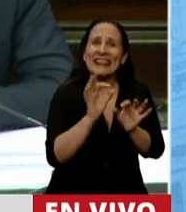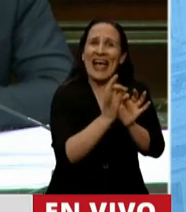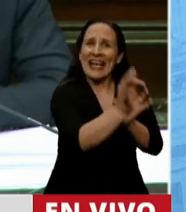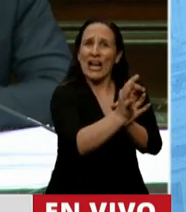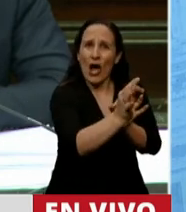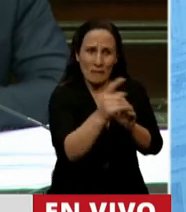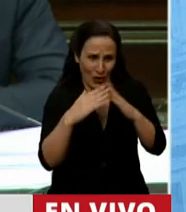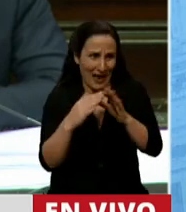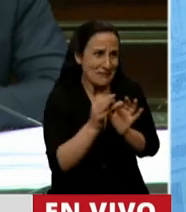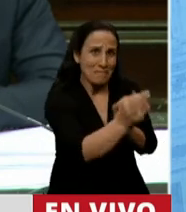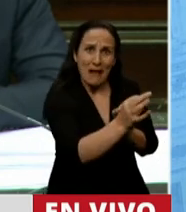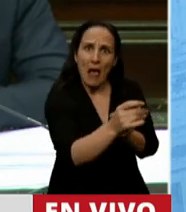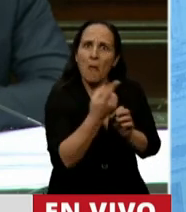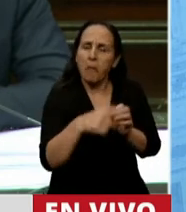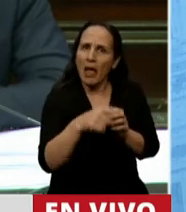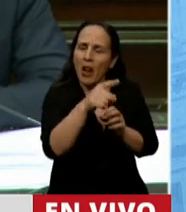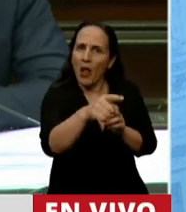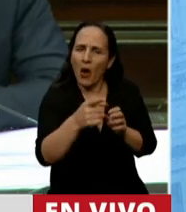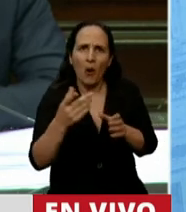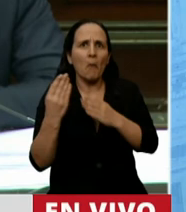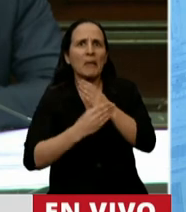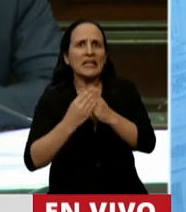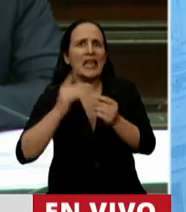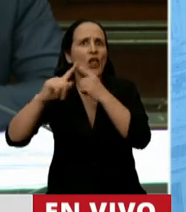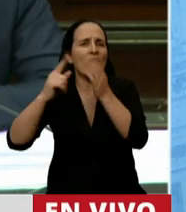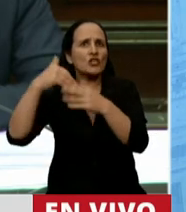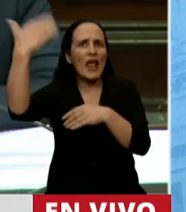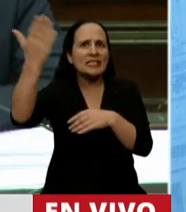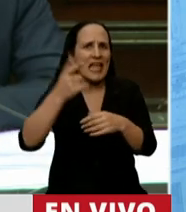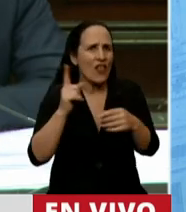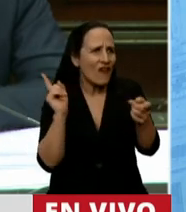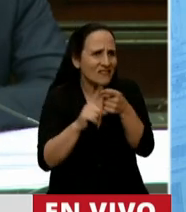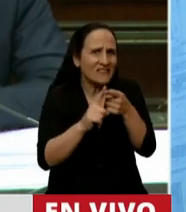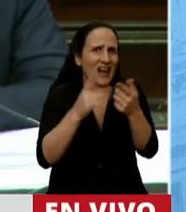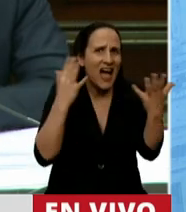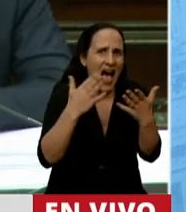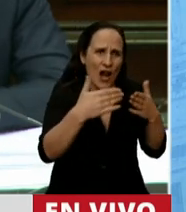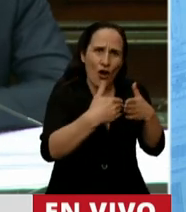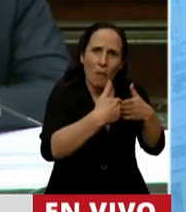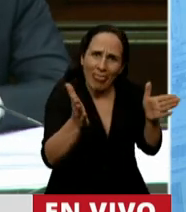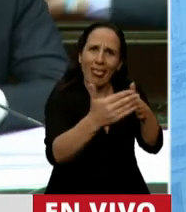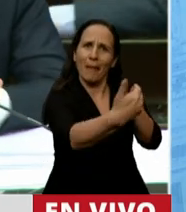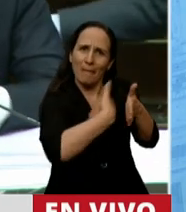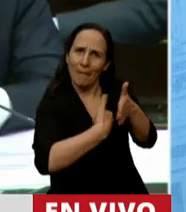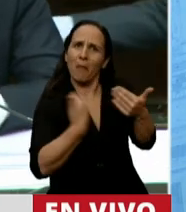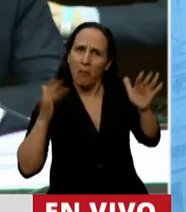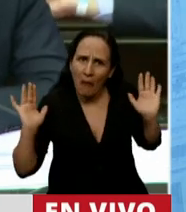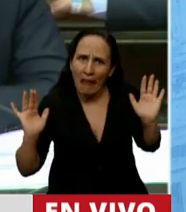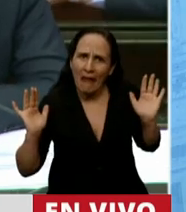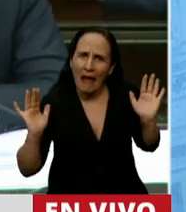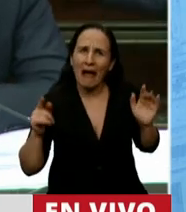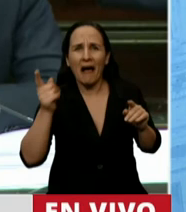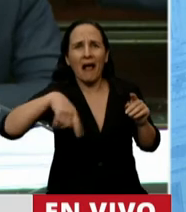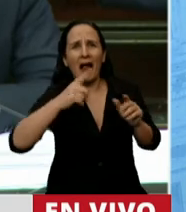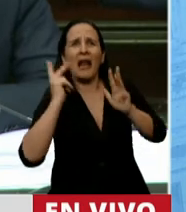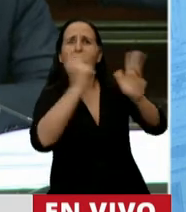logra que la Dirección de Migraciones, el Ministerio de Relaciones Exteriores, se involucre y abra esos pasos fronterizos. Y le dicen a